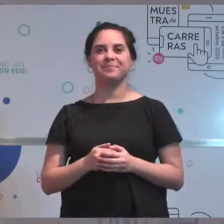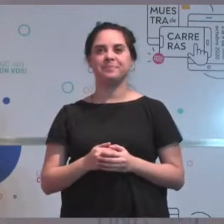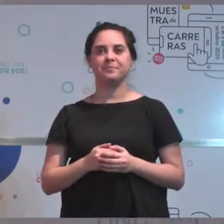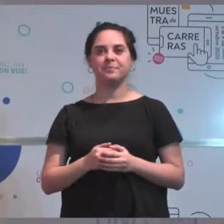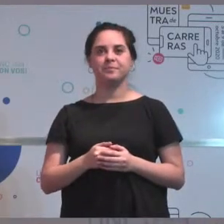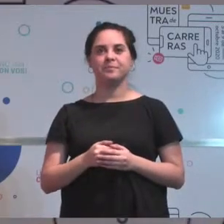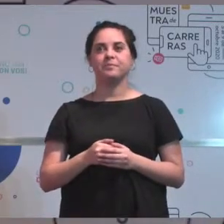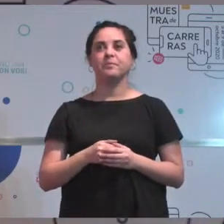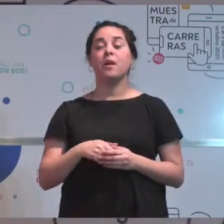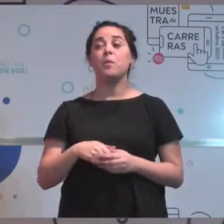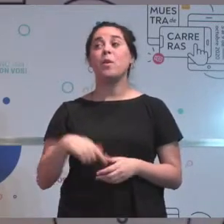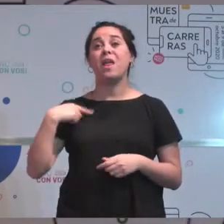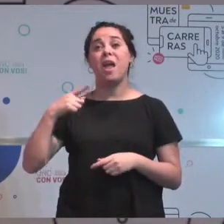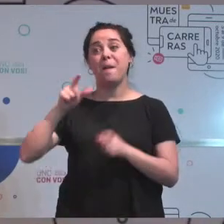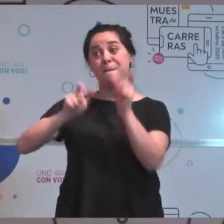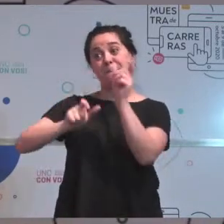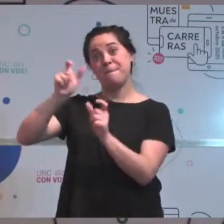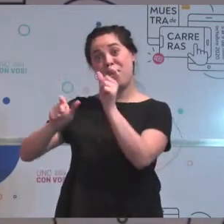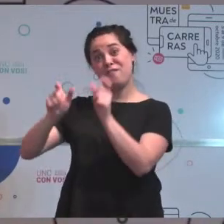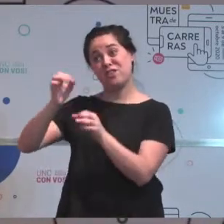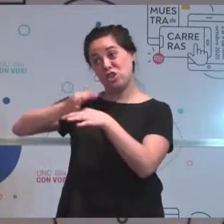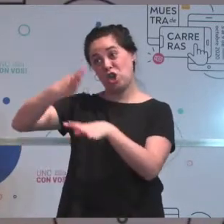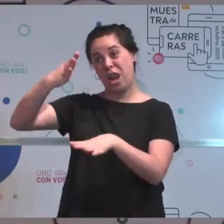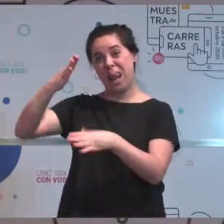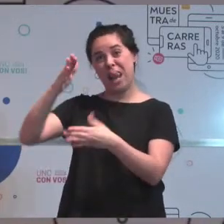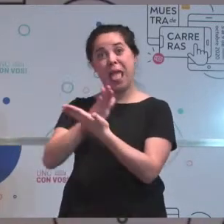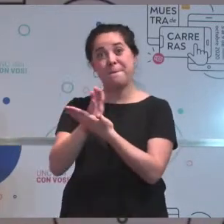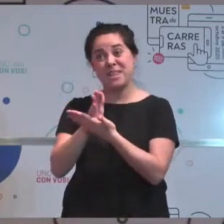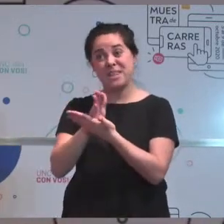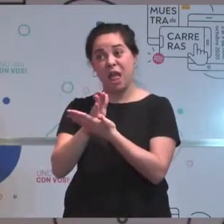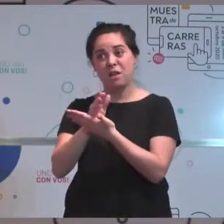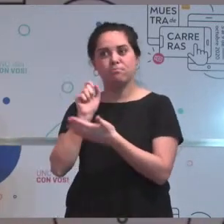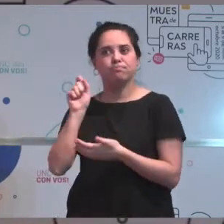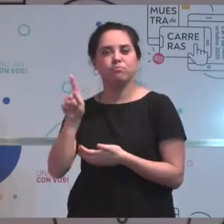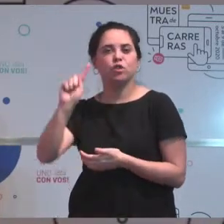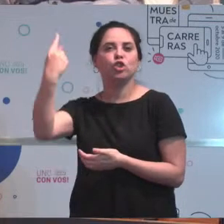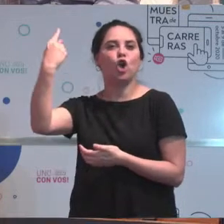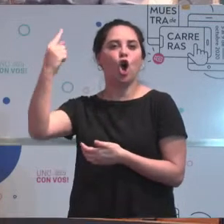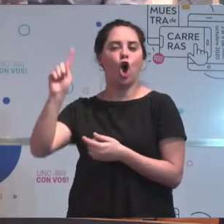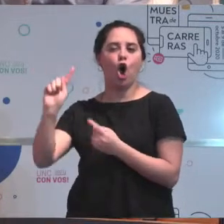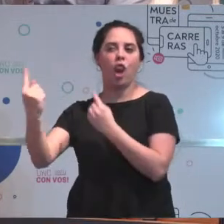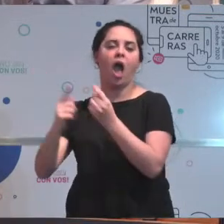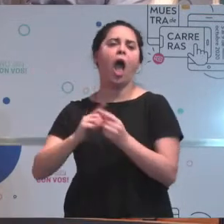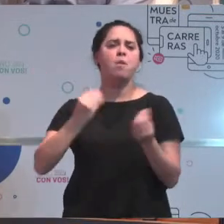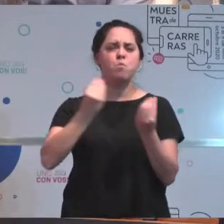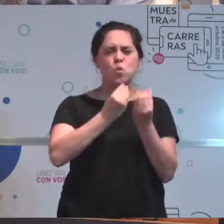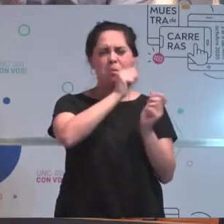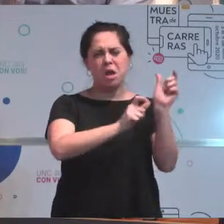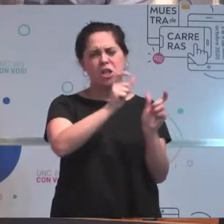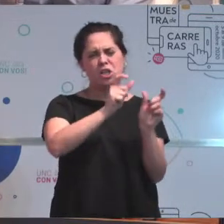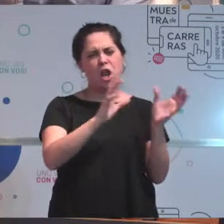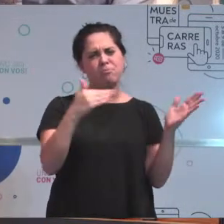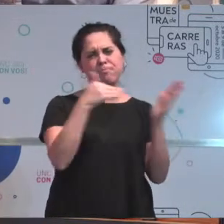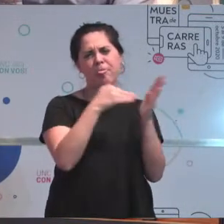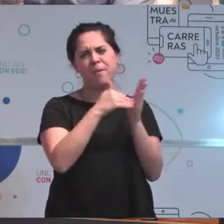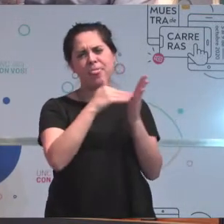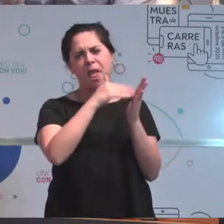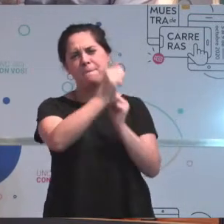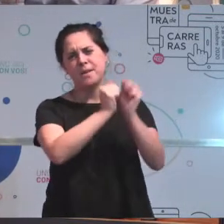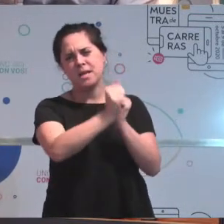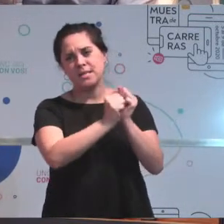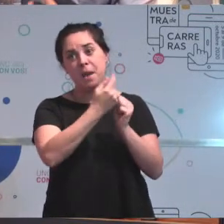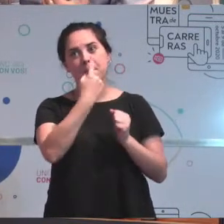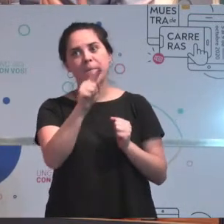profesionales trabajan por su cuenta. Bien, hay muchos que trabajan para empresas además, pero más de la mitad son